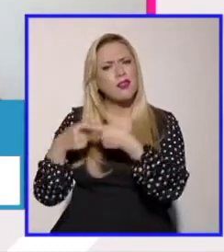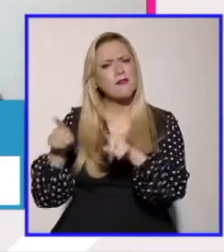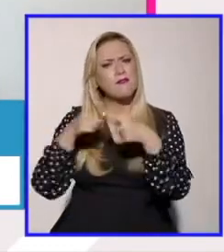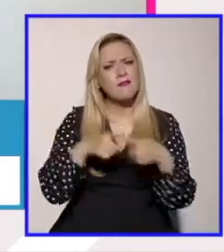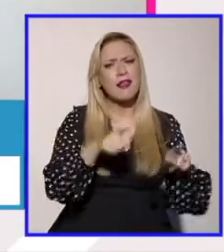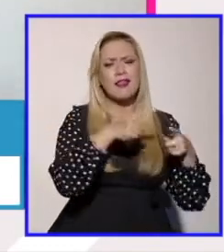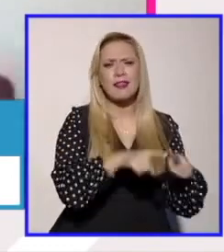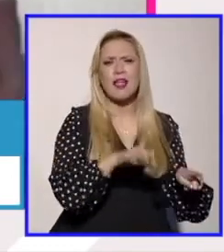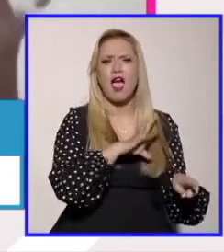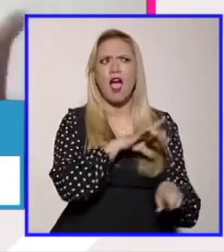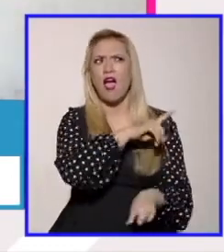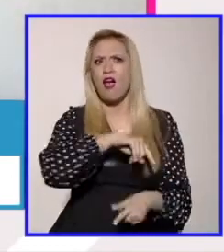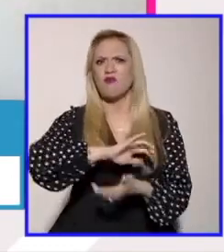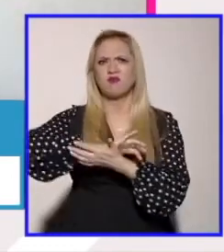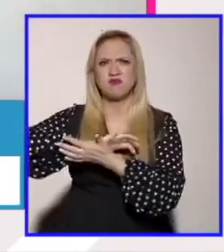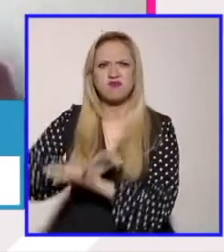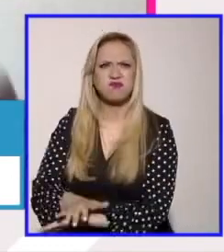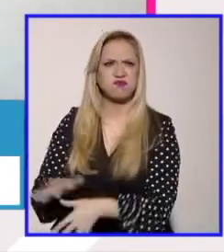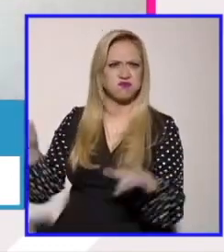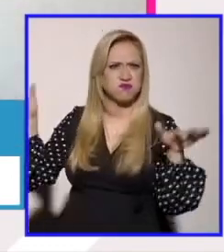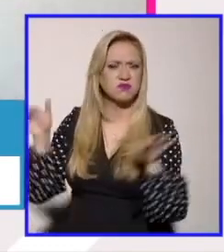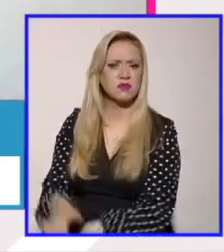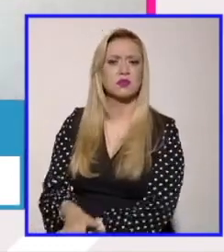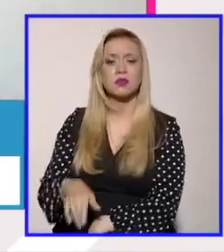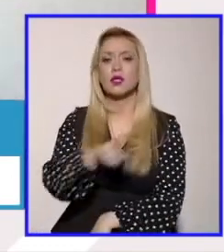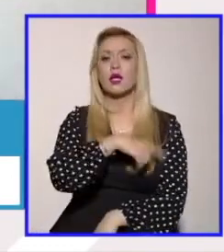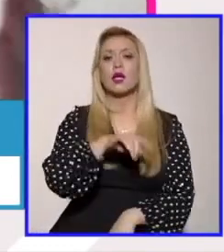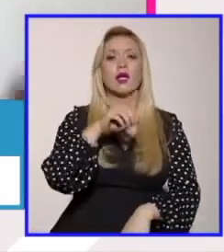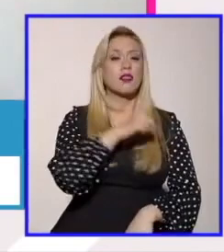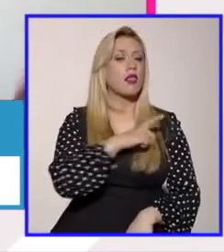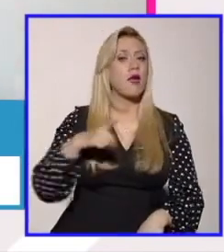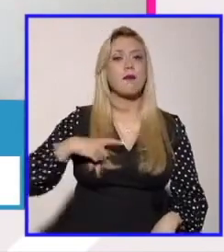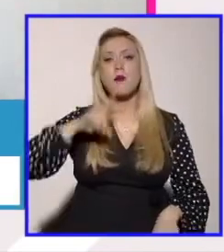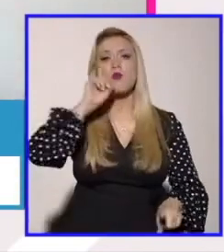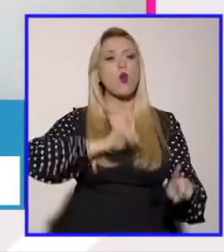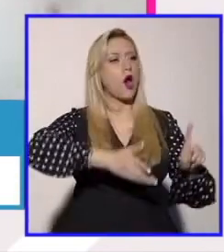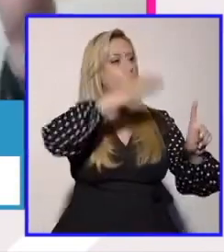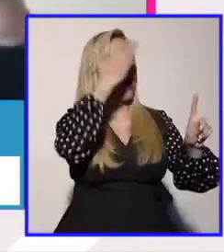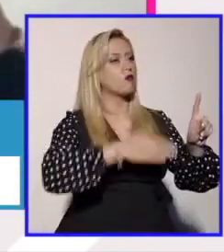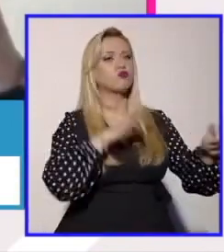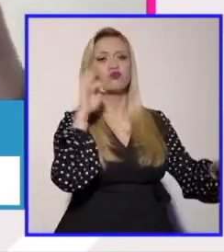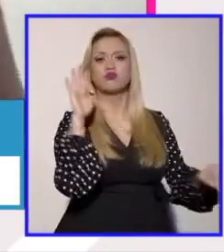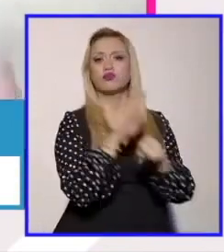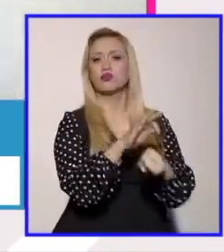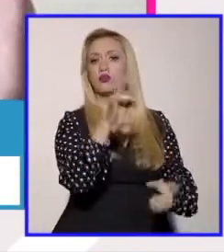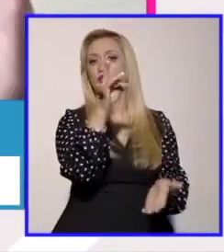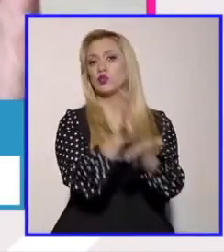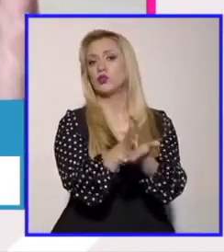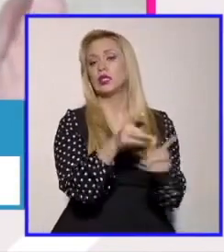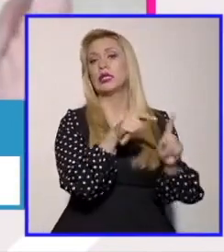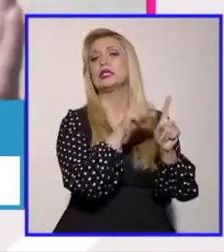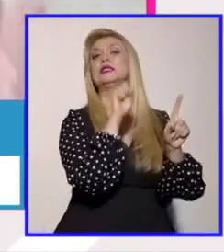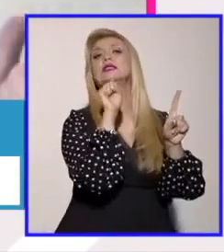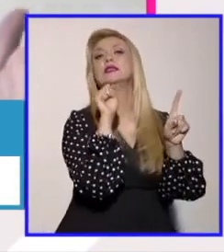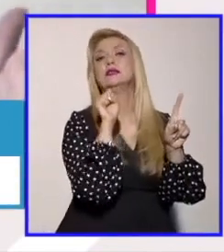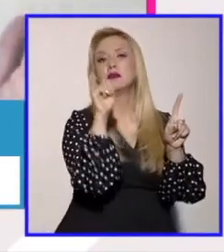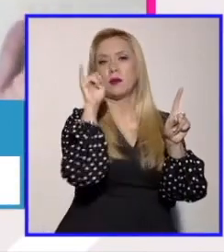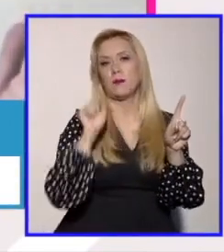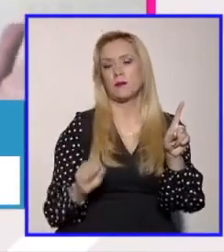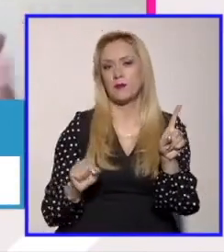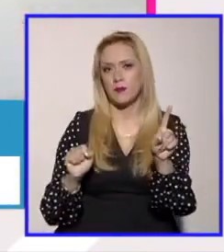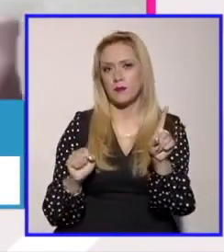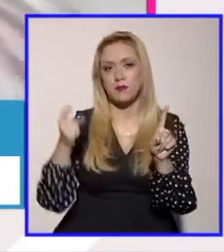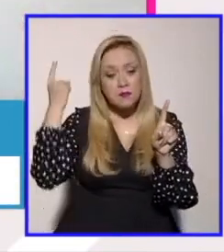de opresión patriarcales asumen la heterosexualidad de las mujeres o están destinados para reforzar ese mandato de